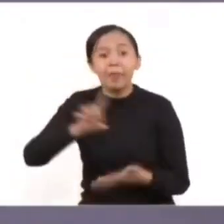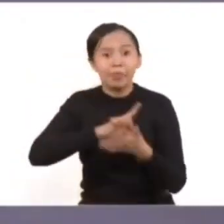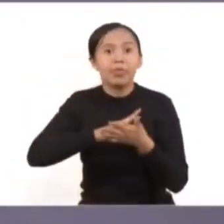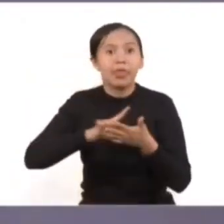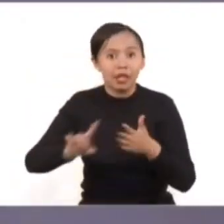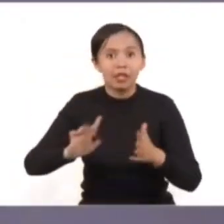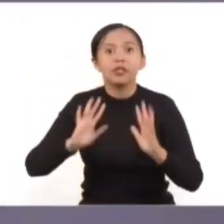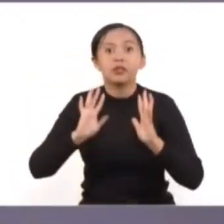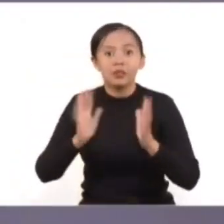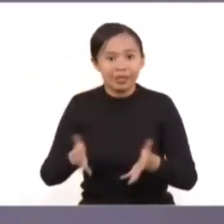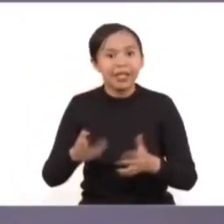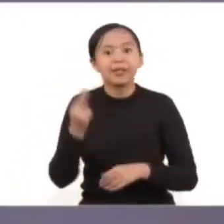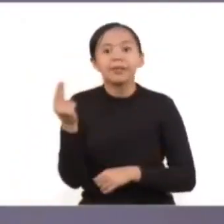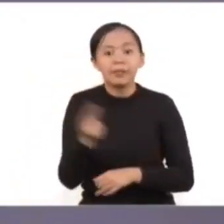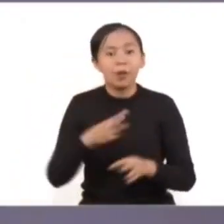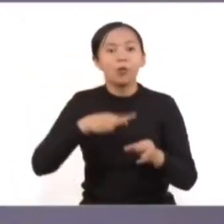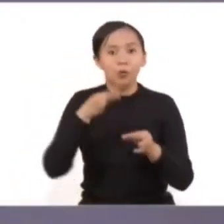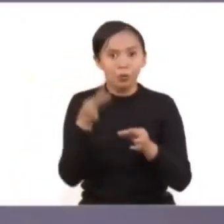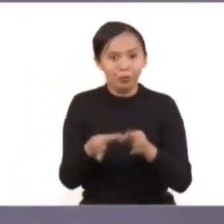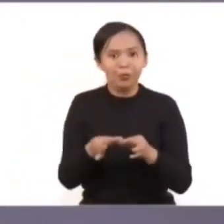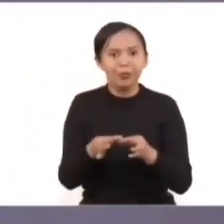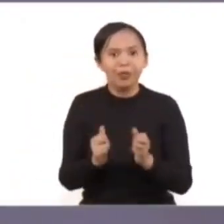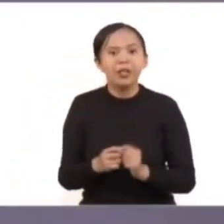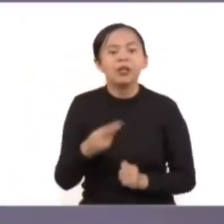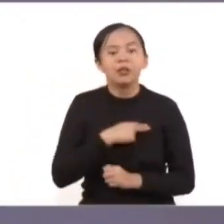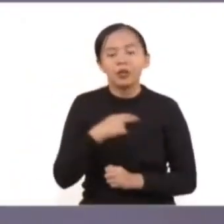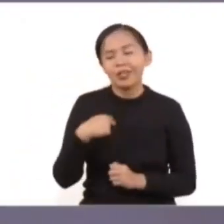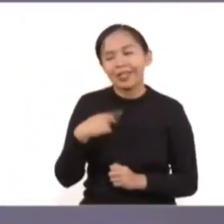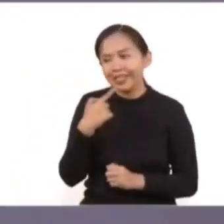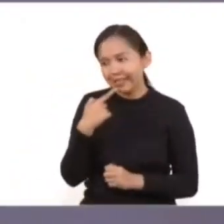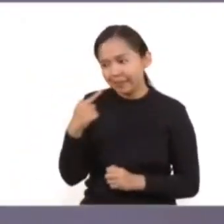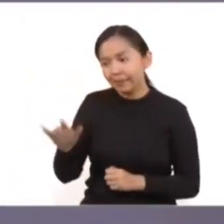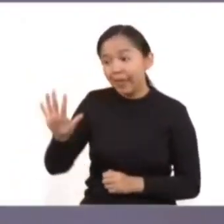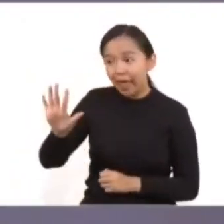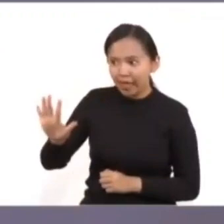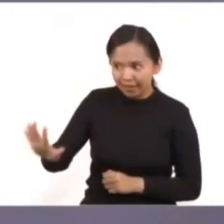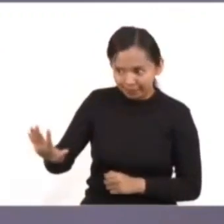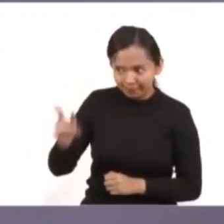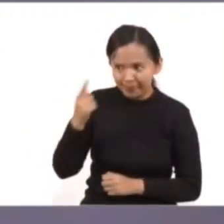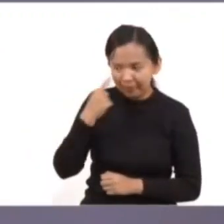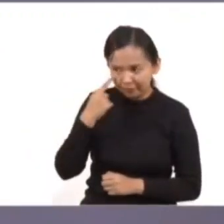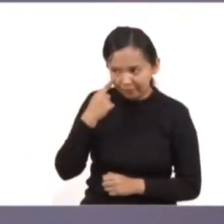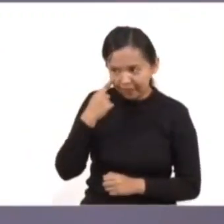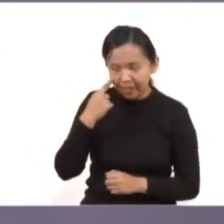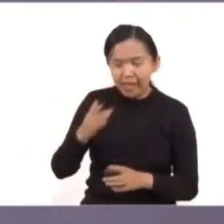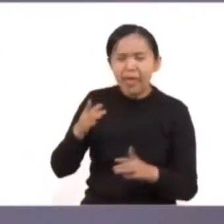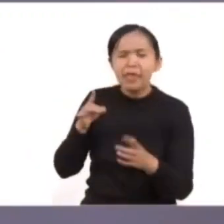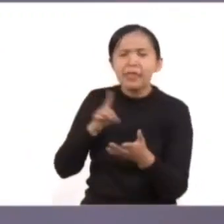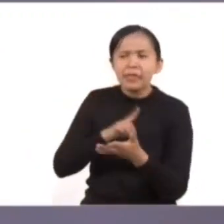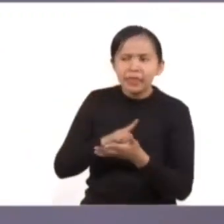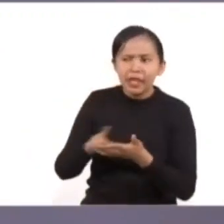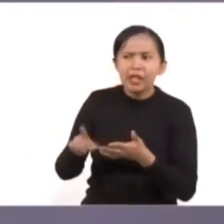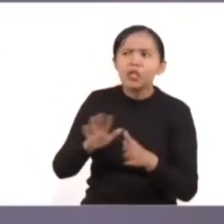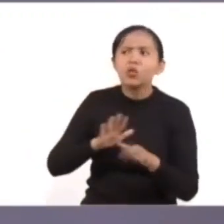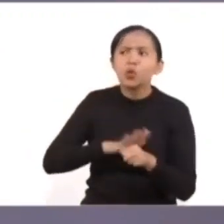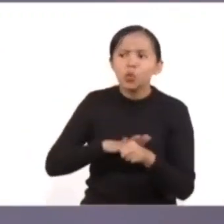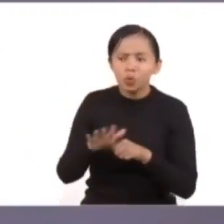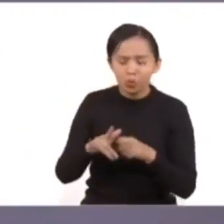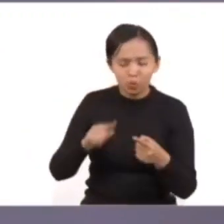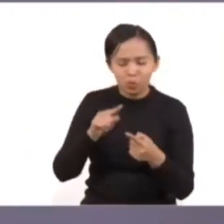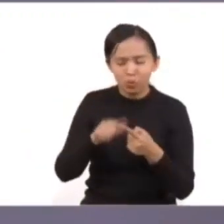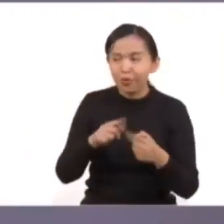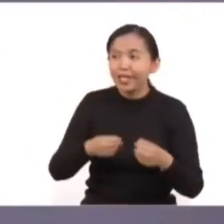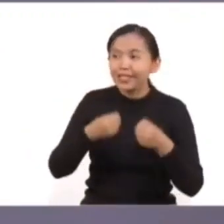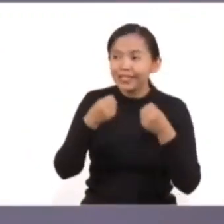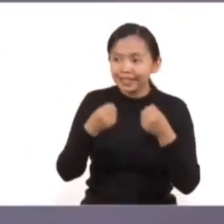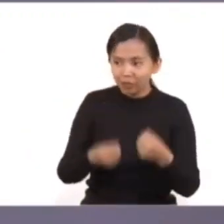porque ya nacieron con ellos. Y entonces nosotros les decimos a los jóvenes, a ver, el principal derecho que tienen es el derecho a